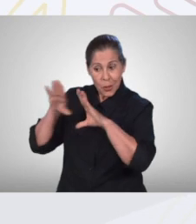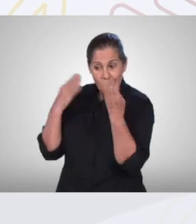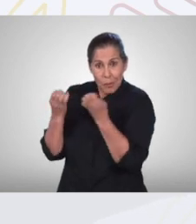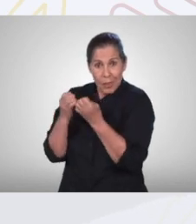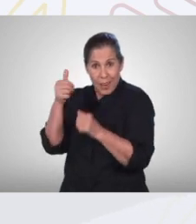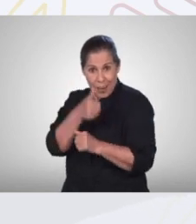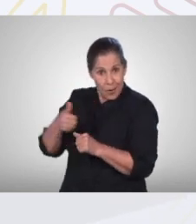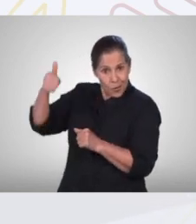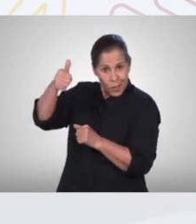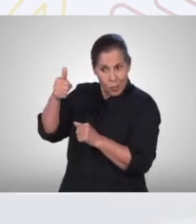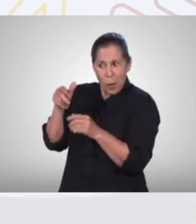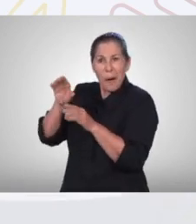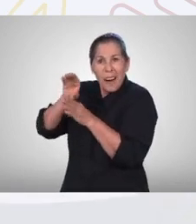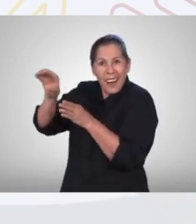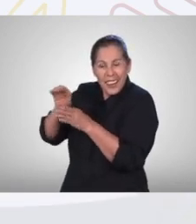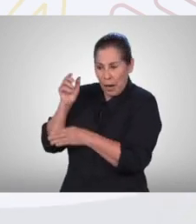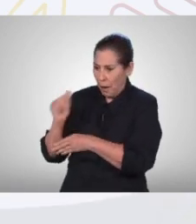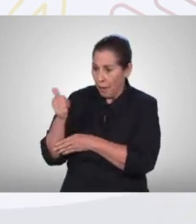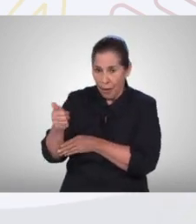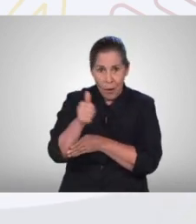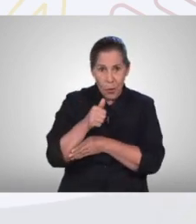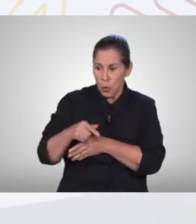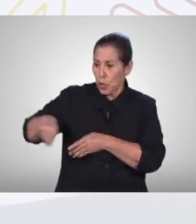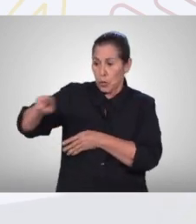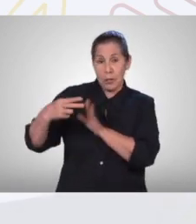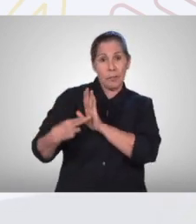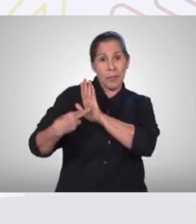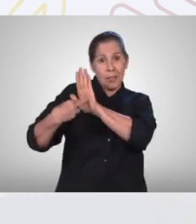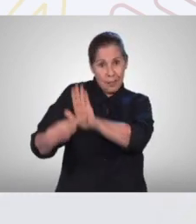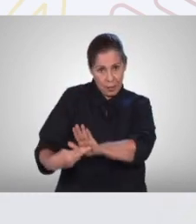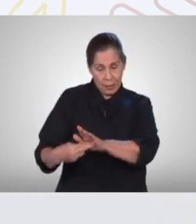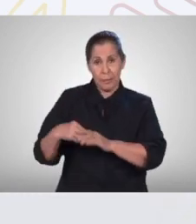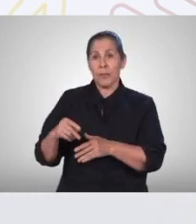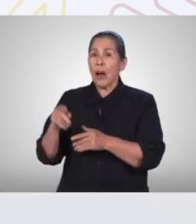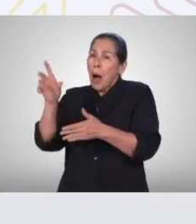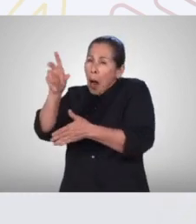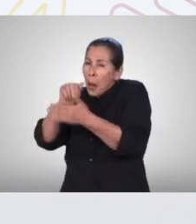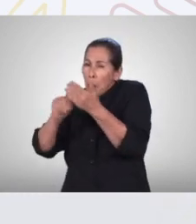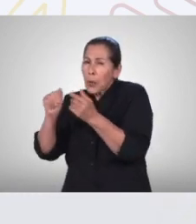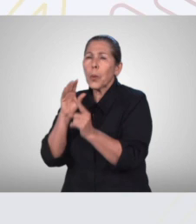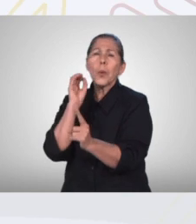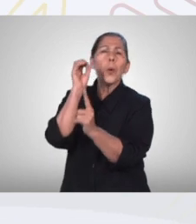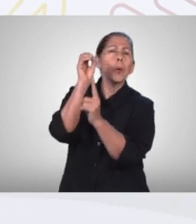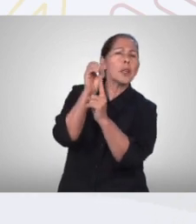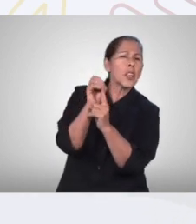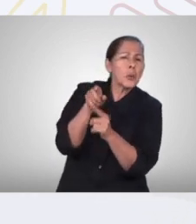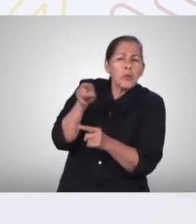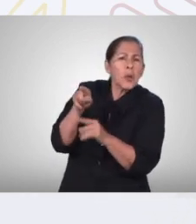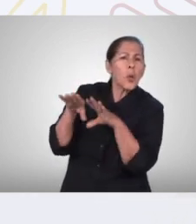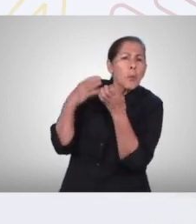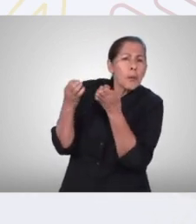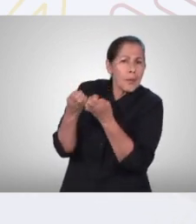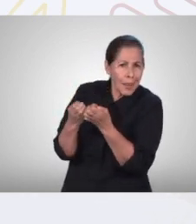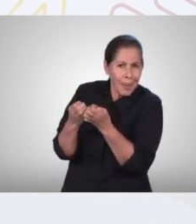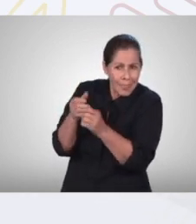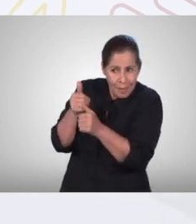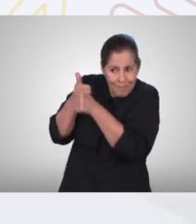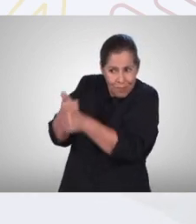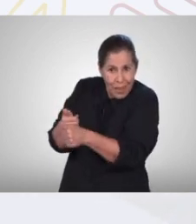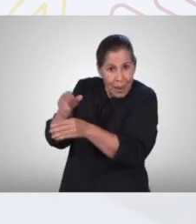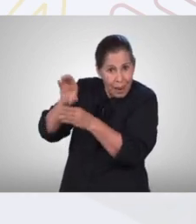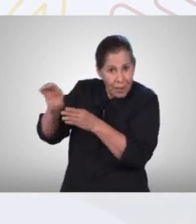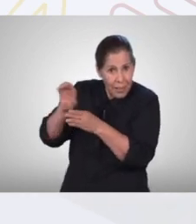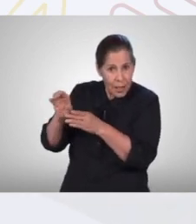ellos representarán a todo el estudiantado de la misma entre algunos de sus propósitos está gestionar proyectos que impacten